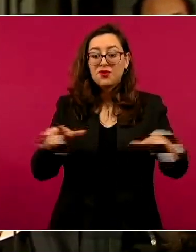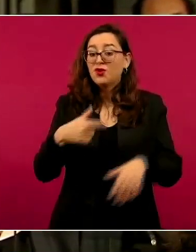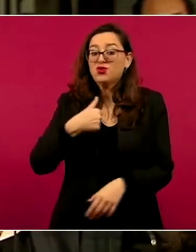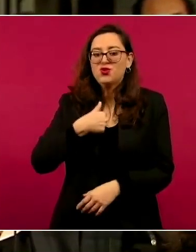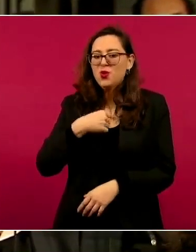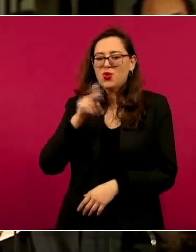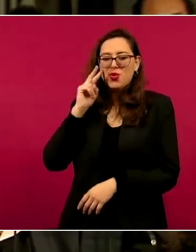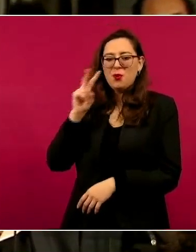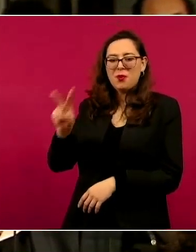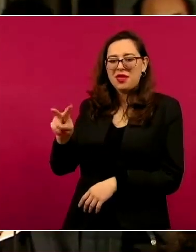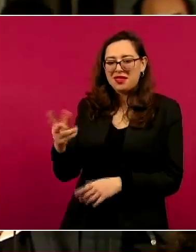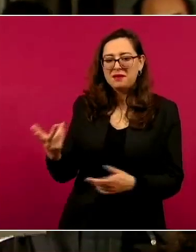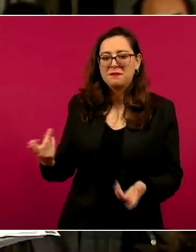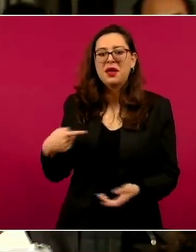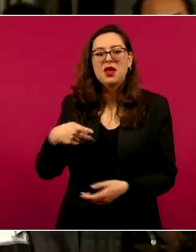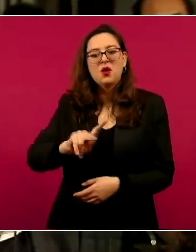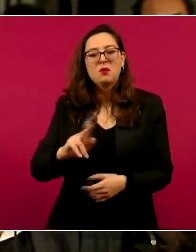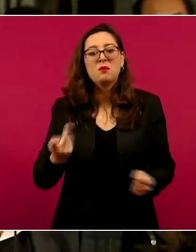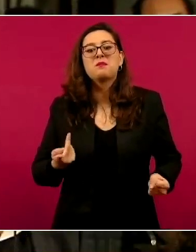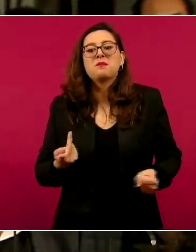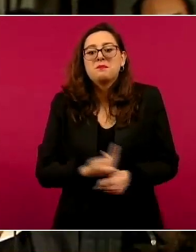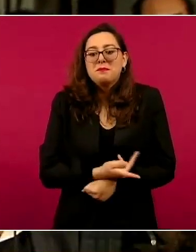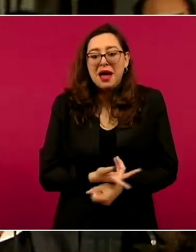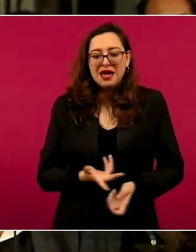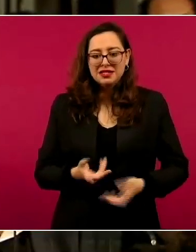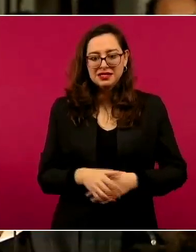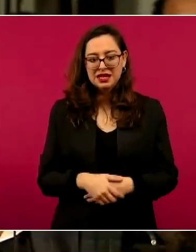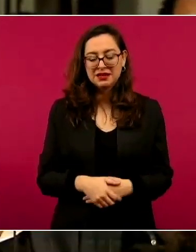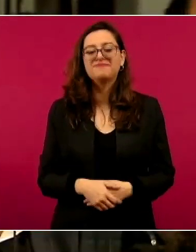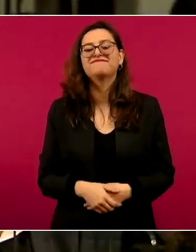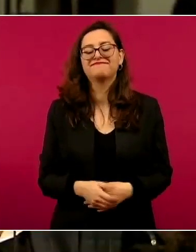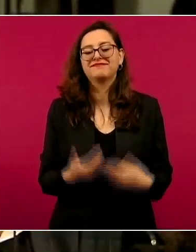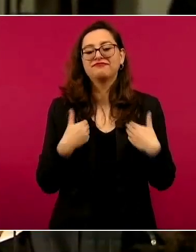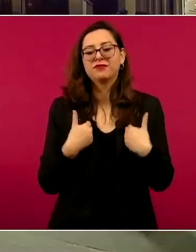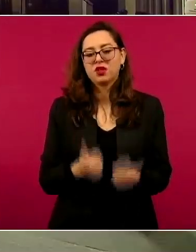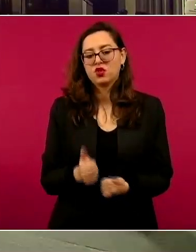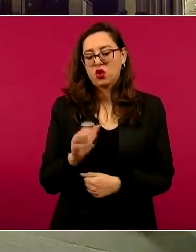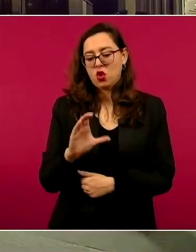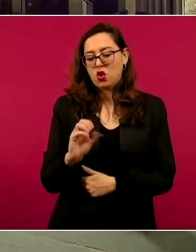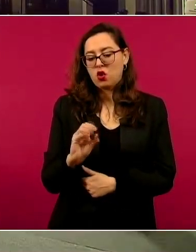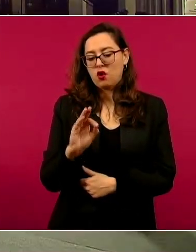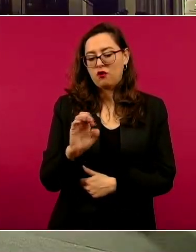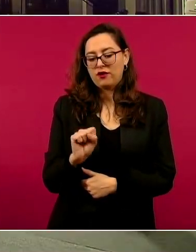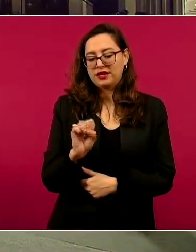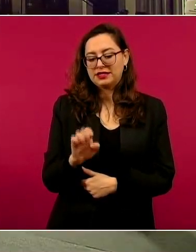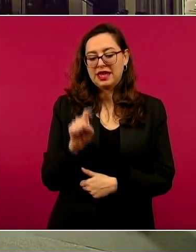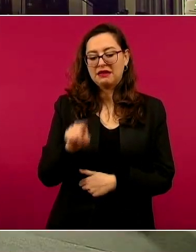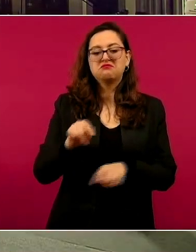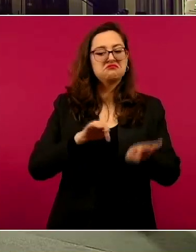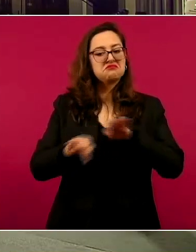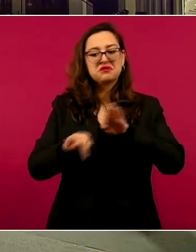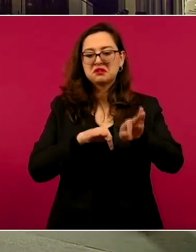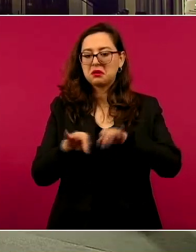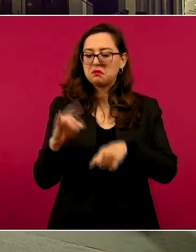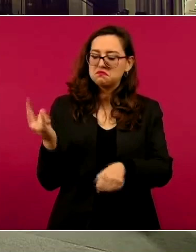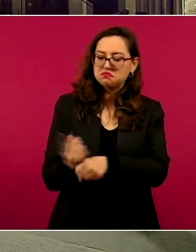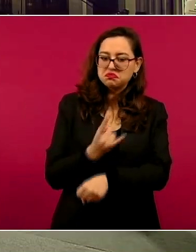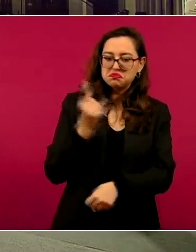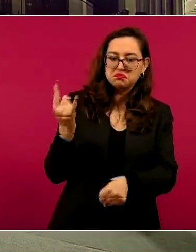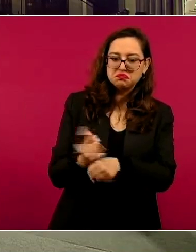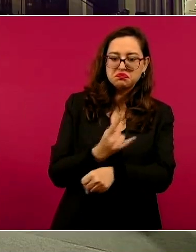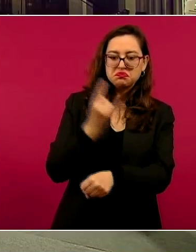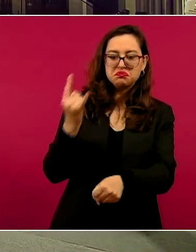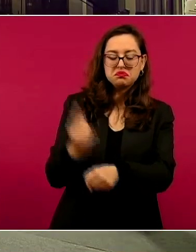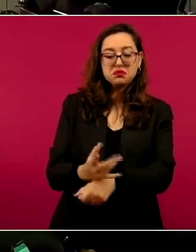esta terna, presidente? Yo sé que la COFESE no ha hecho bien su chamba, no ha hecho bien su trabajo, porque hay